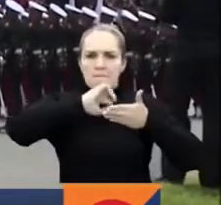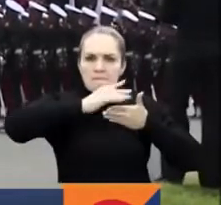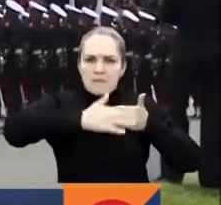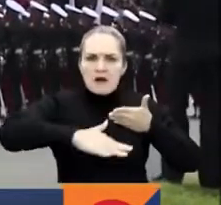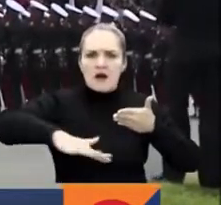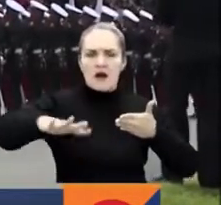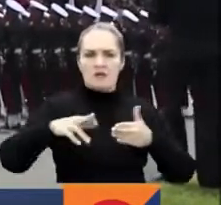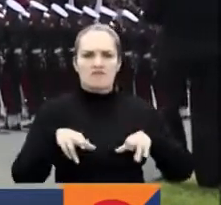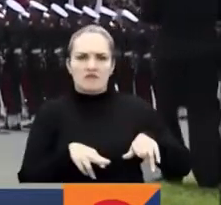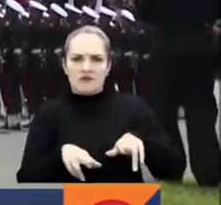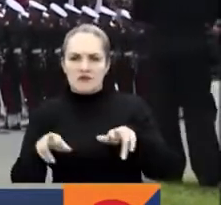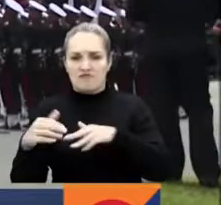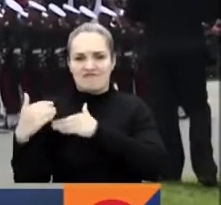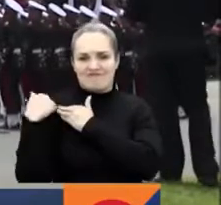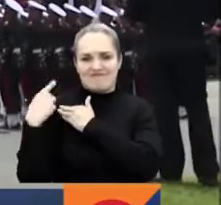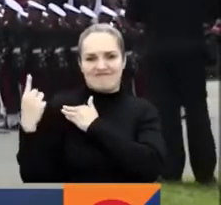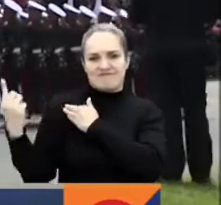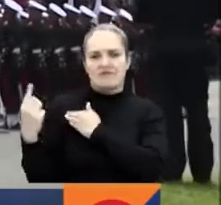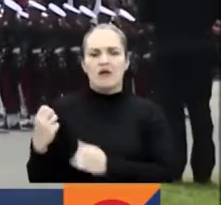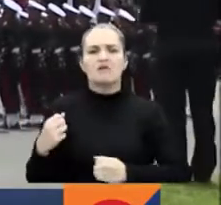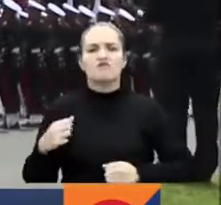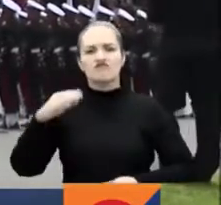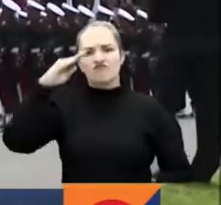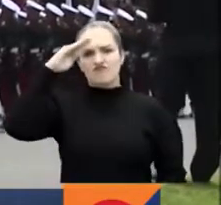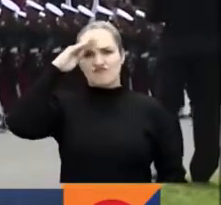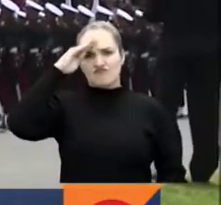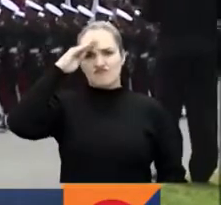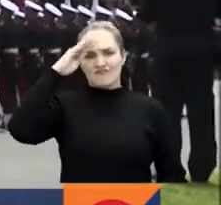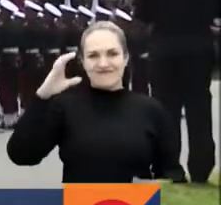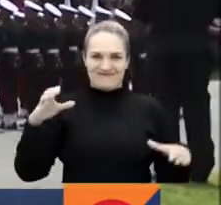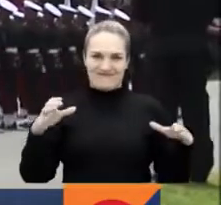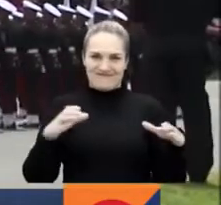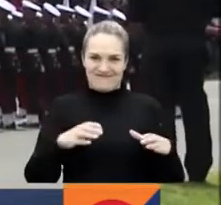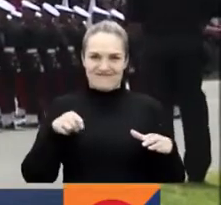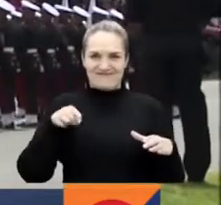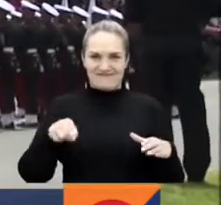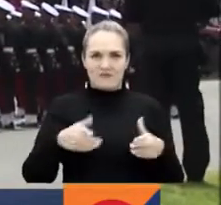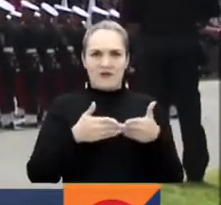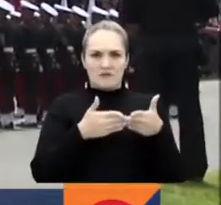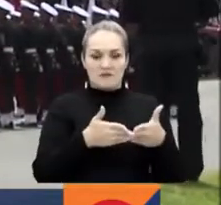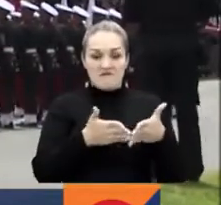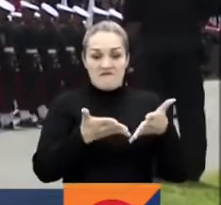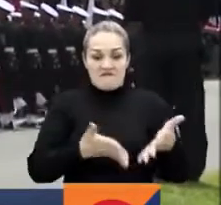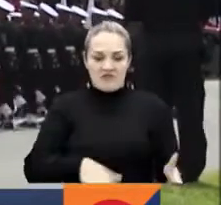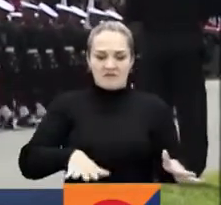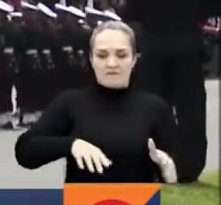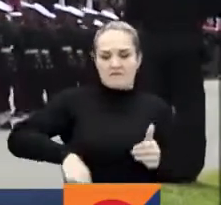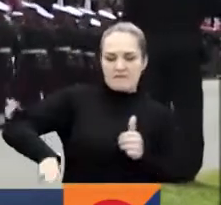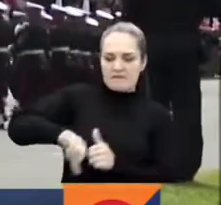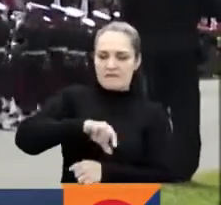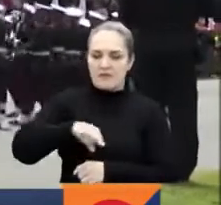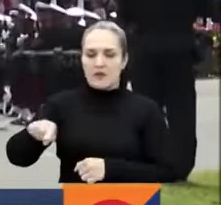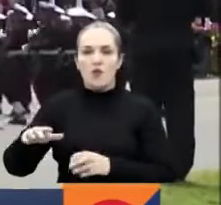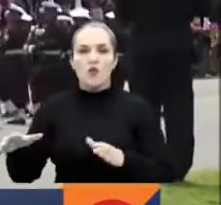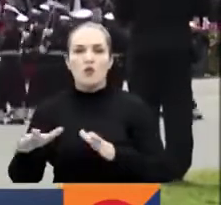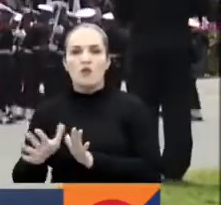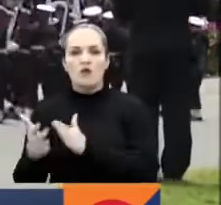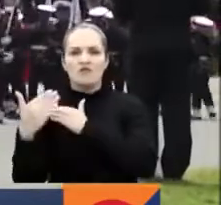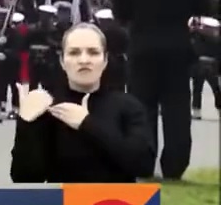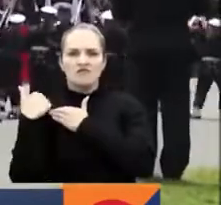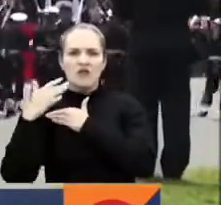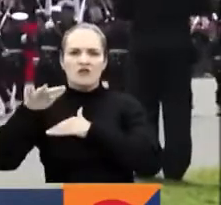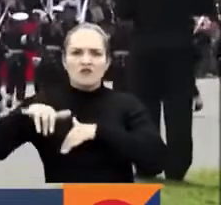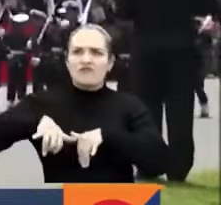espera que luego de que termine la presentación de la Armada se presente la Fuerza Aérea Colombiana, quienes presentarán más de